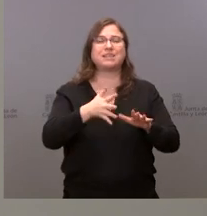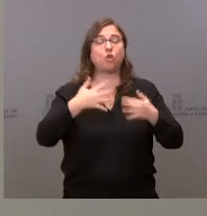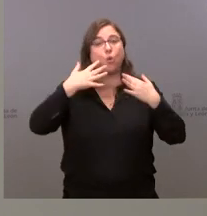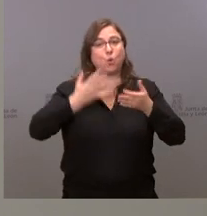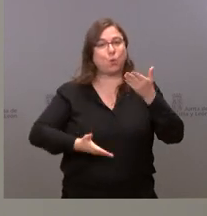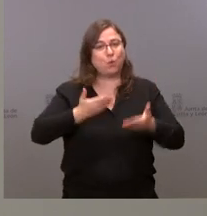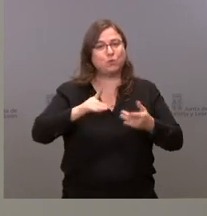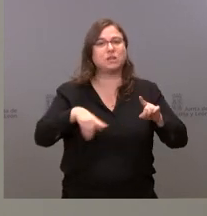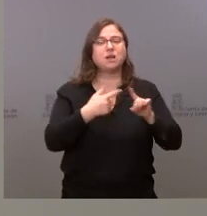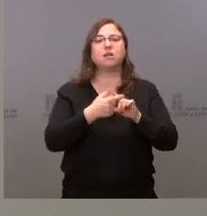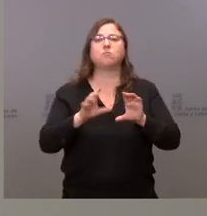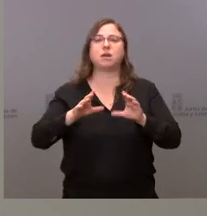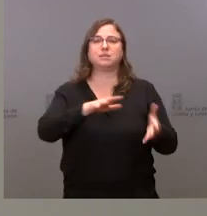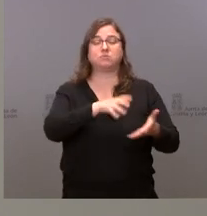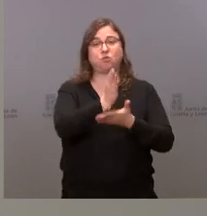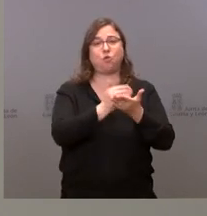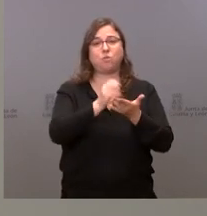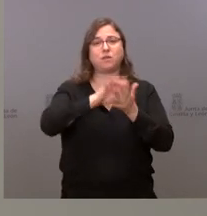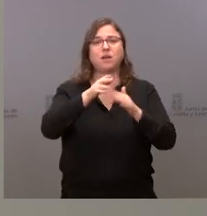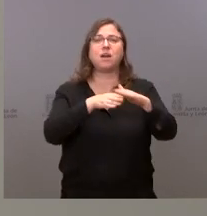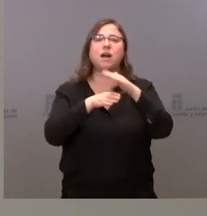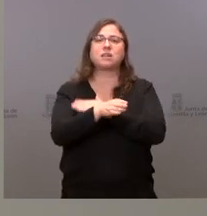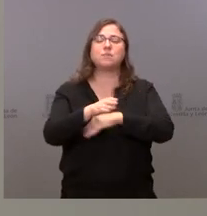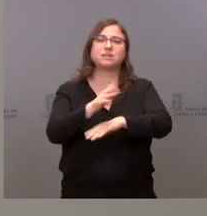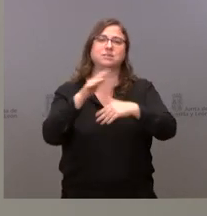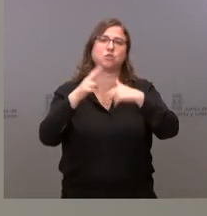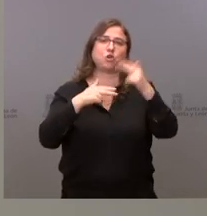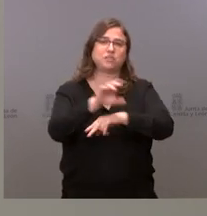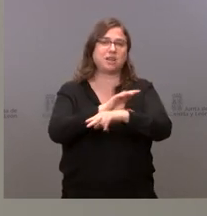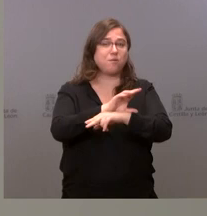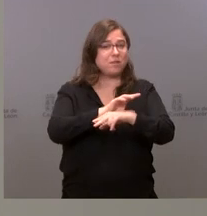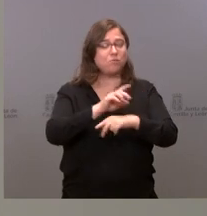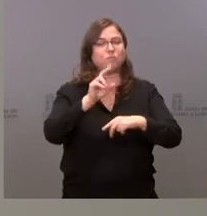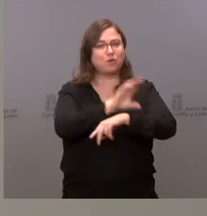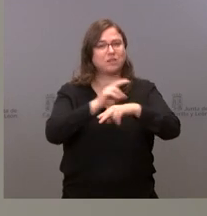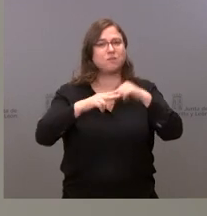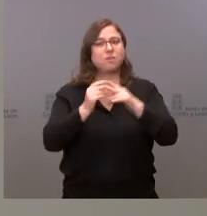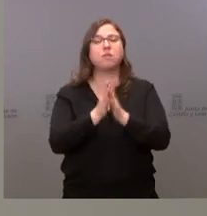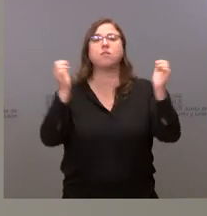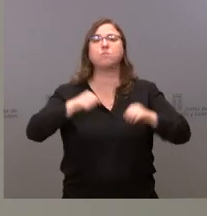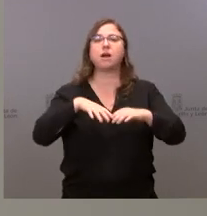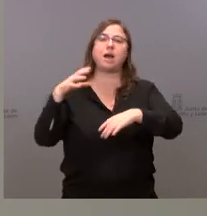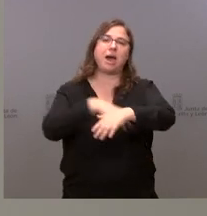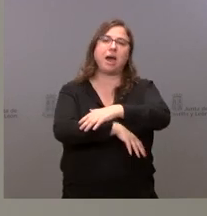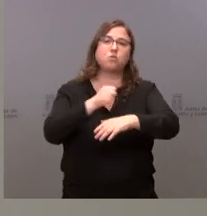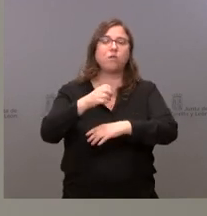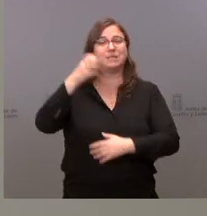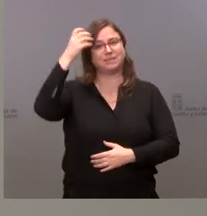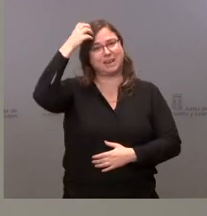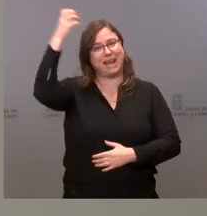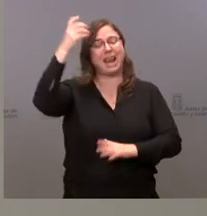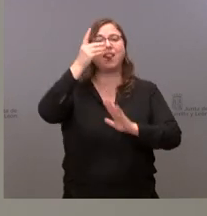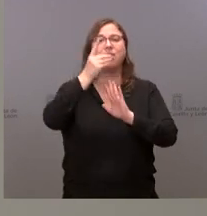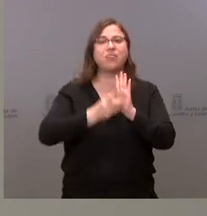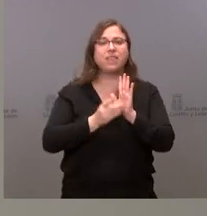y la Comunidad Autónoma de Castilla y León a través de la Consejería de Fomento y Medio Ambiente por el que se formalizaron las ayudas del Real Decreto por el que se